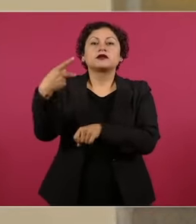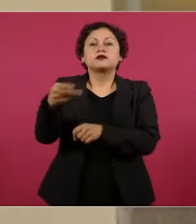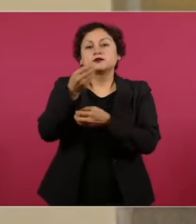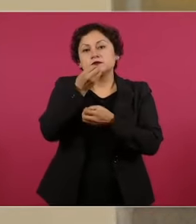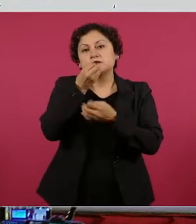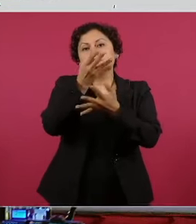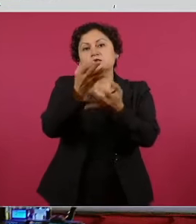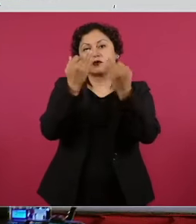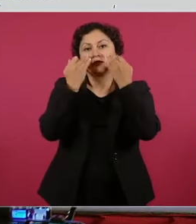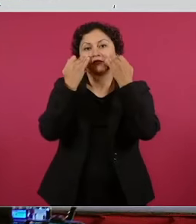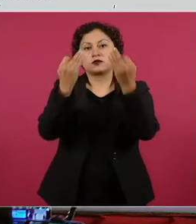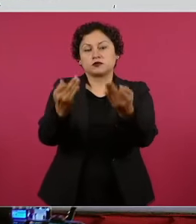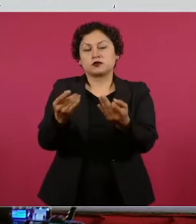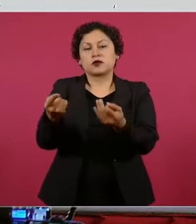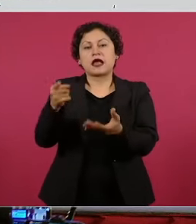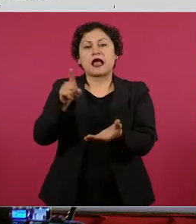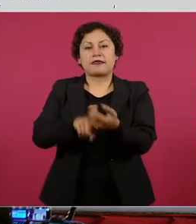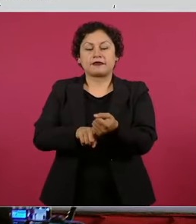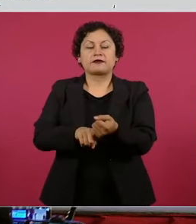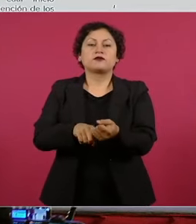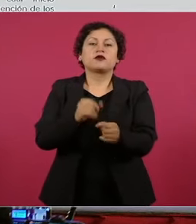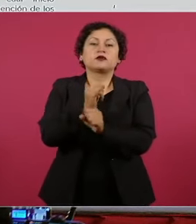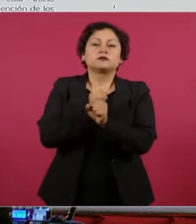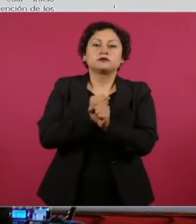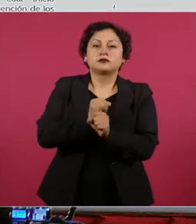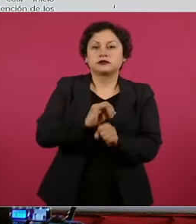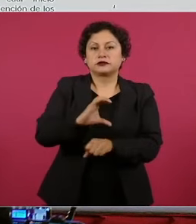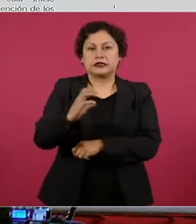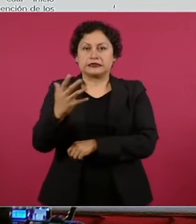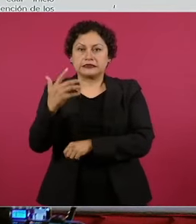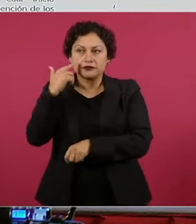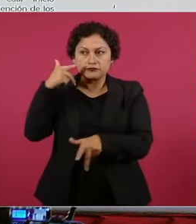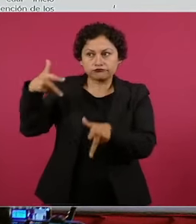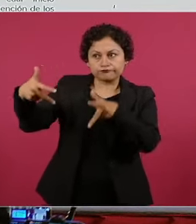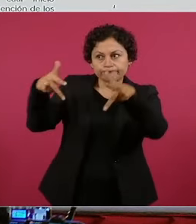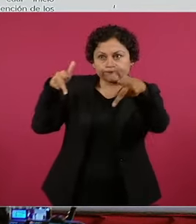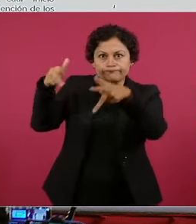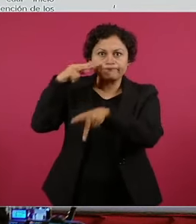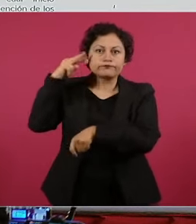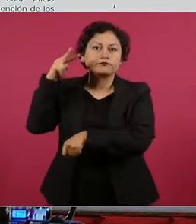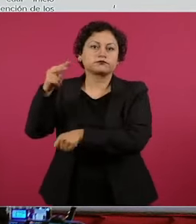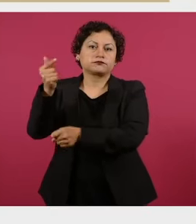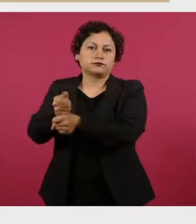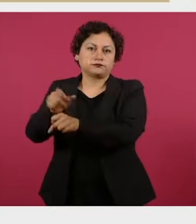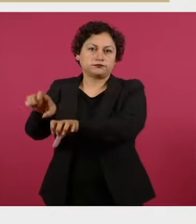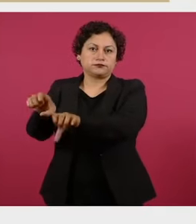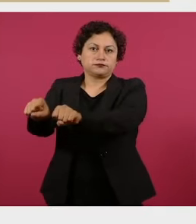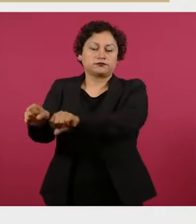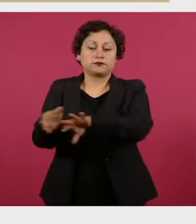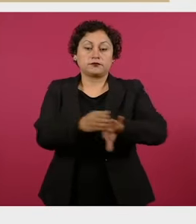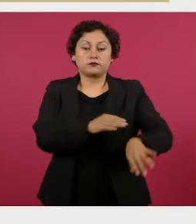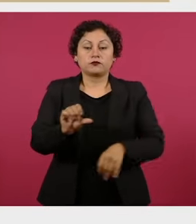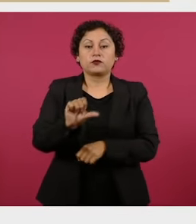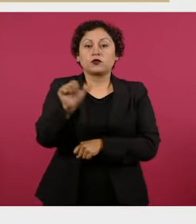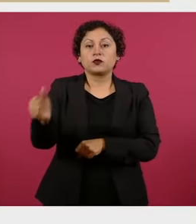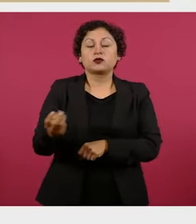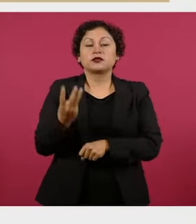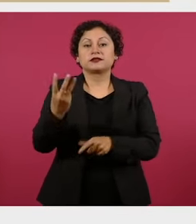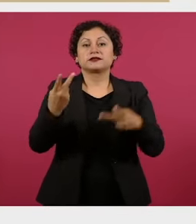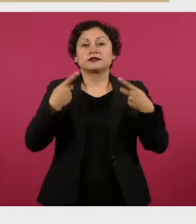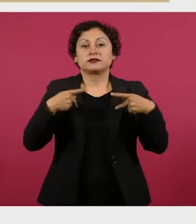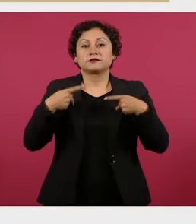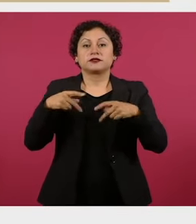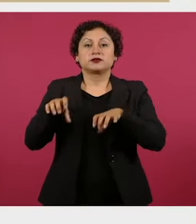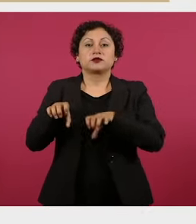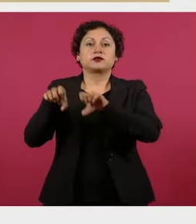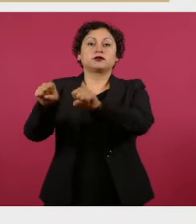por el C5 del Estado de México. Adelante. Vinculados a proceso estas tres personas por